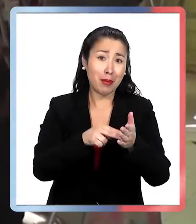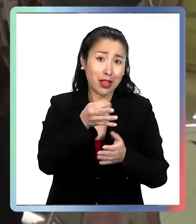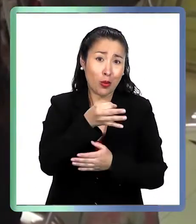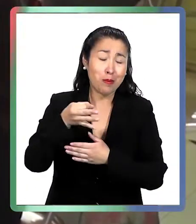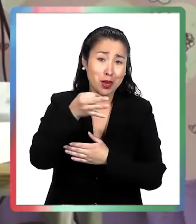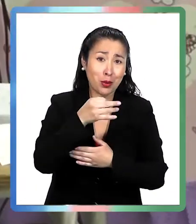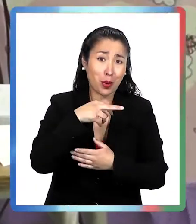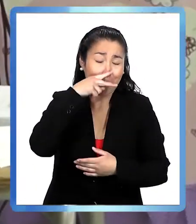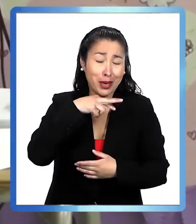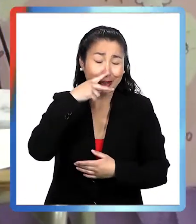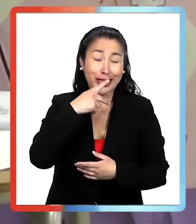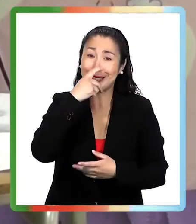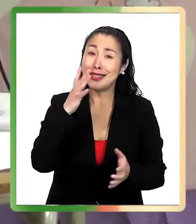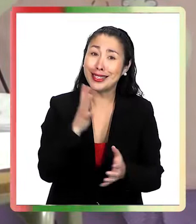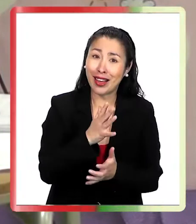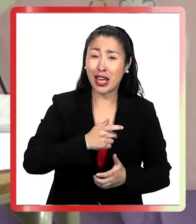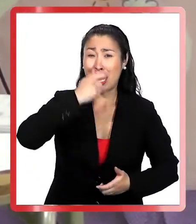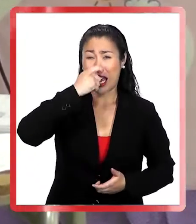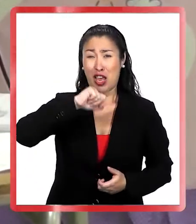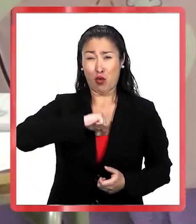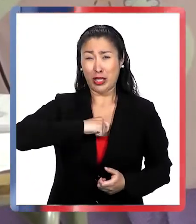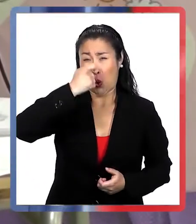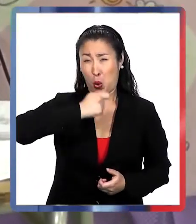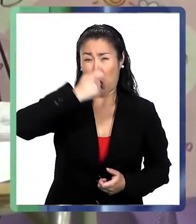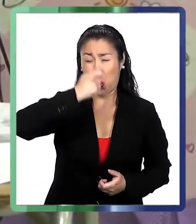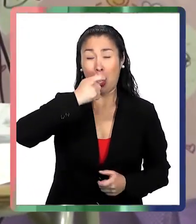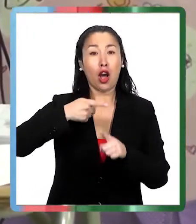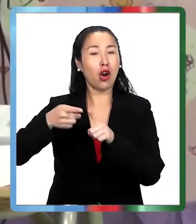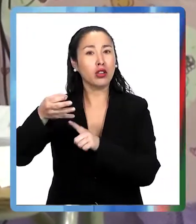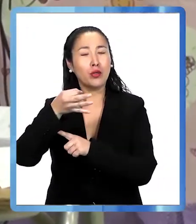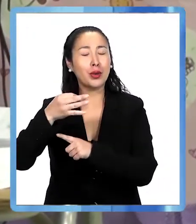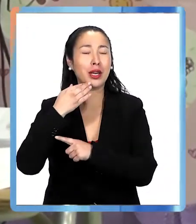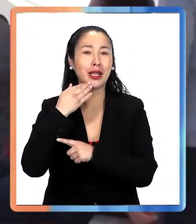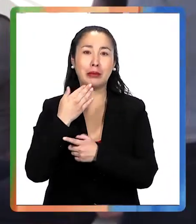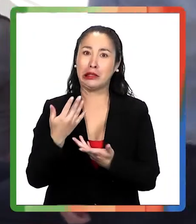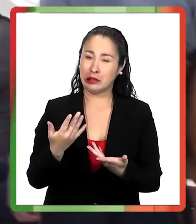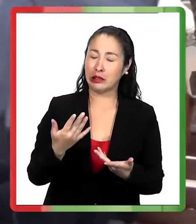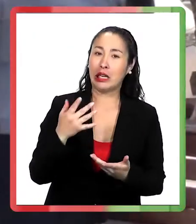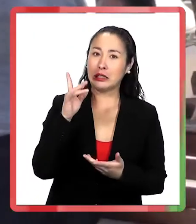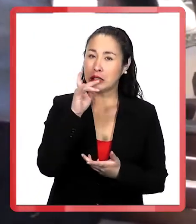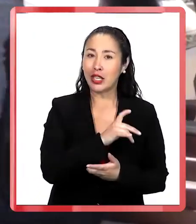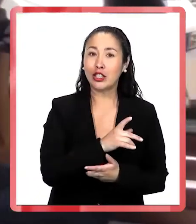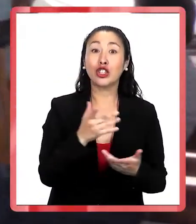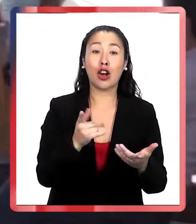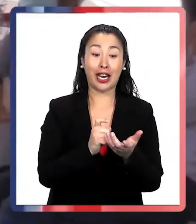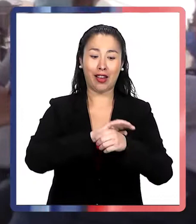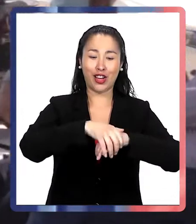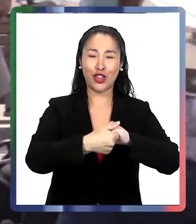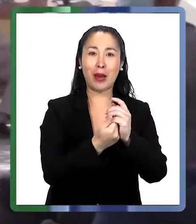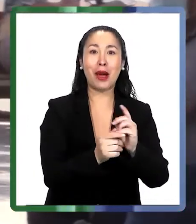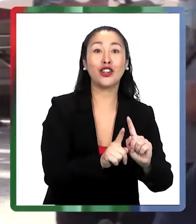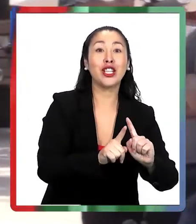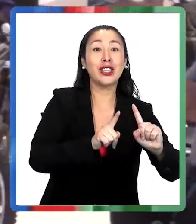respiratorio es grave y la influenza, ¿no es cierto? Es otro virus que también puede matar y todo eso con el